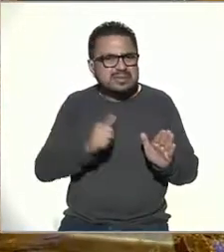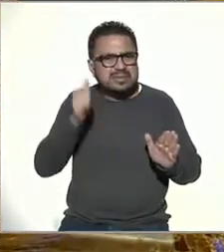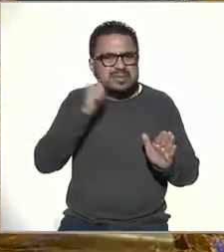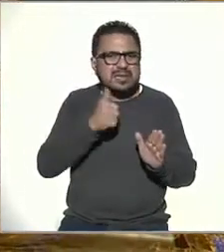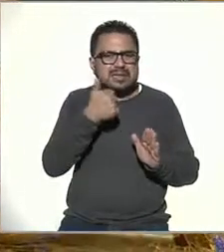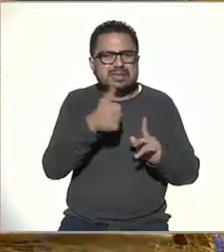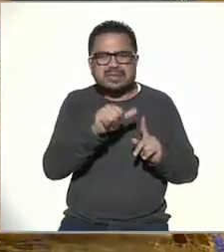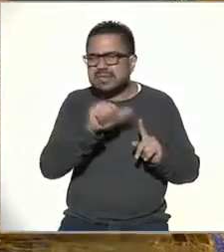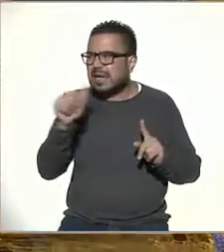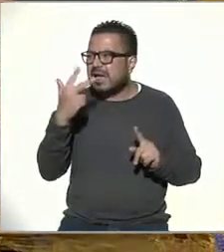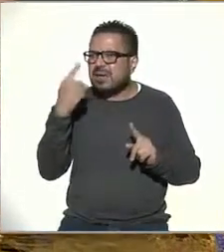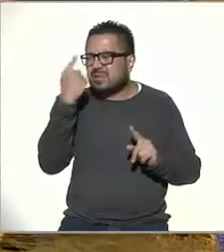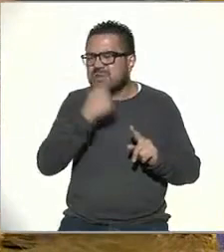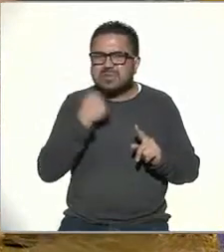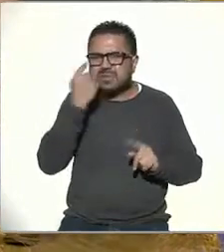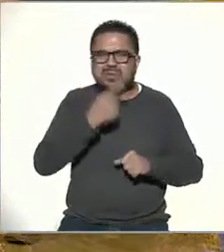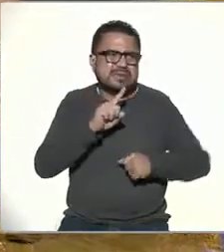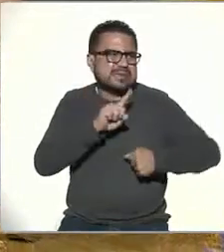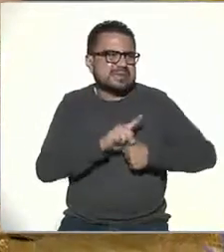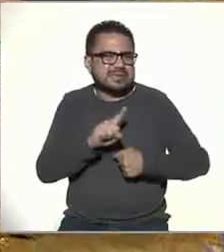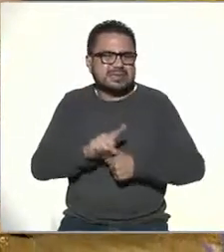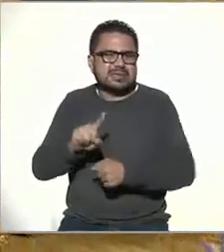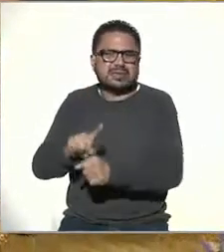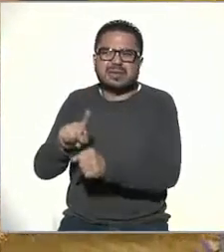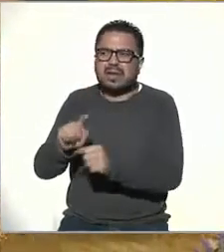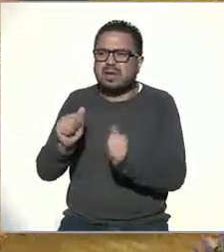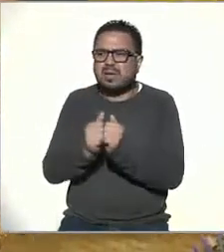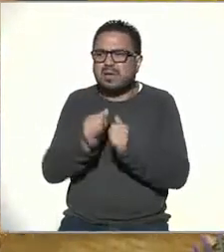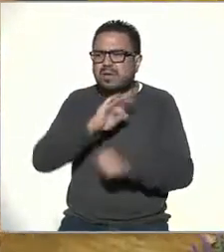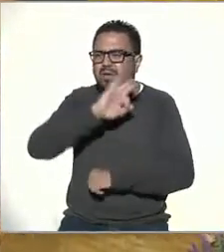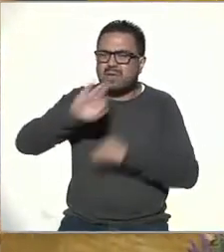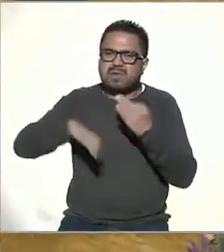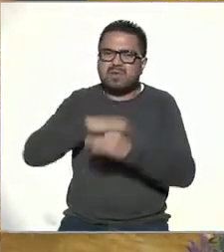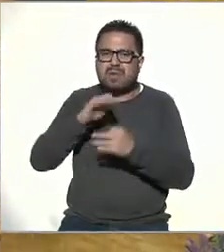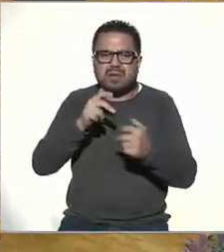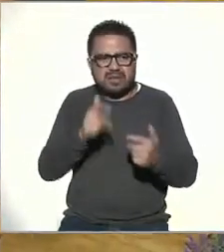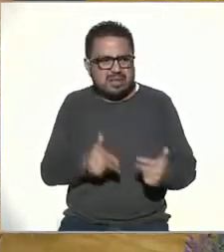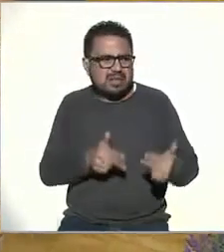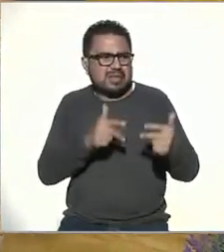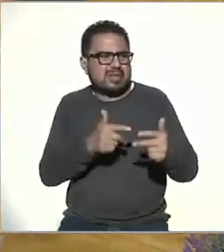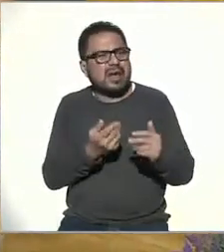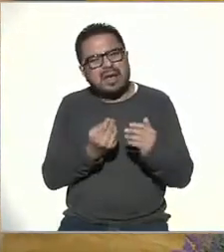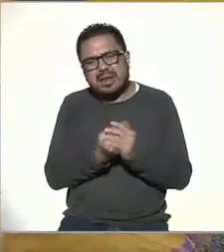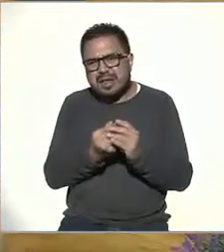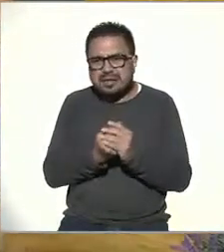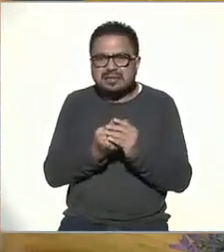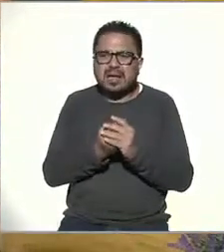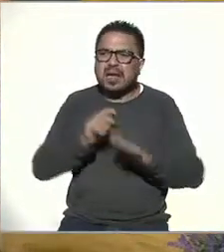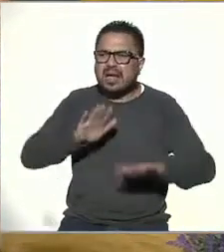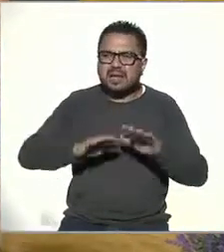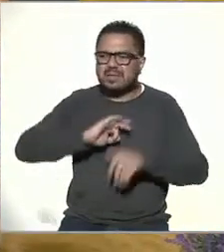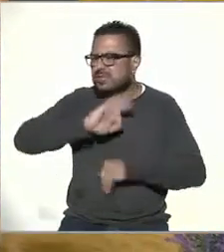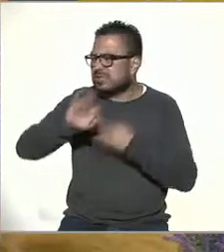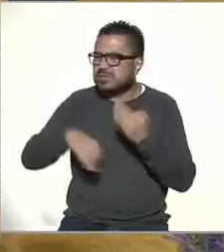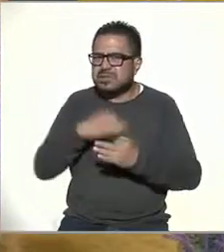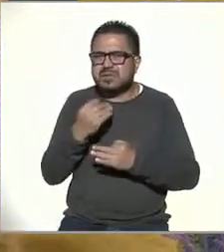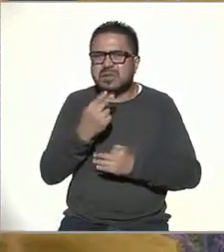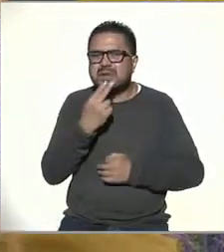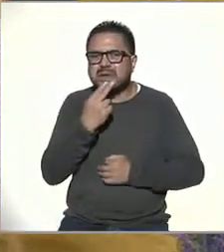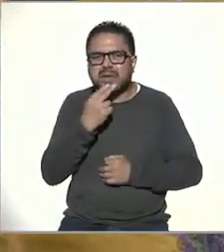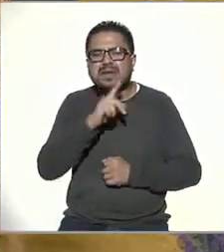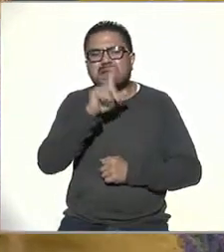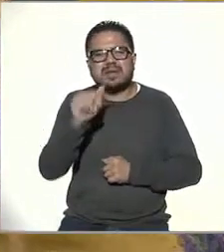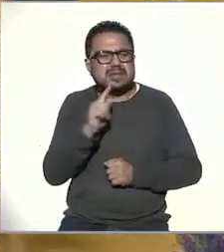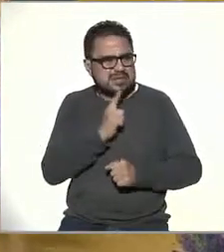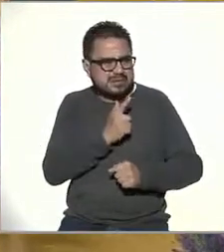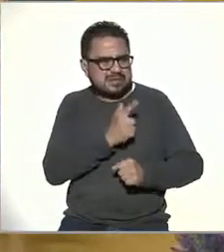seis a ocho horas diarias, digamos, en todas estas videoclases que a veces tomábamos, todo eso. Y ya vieron Internet